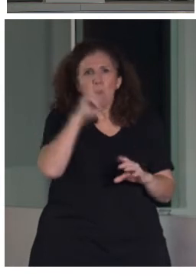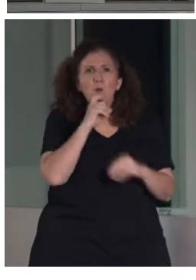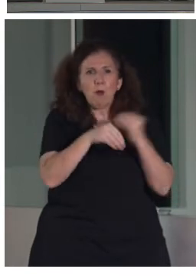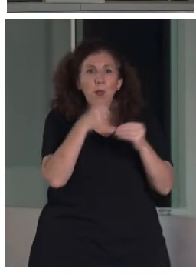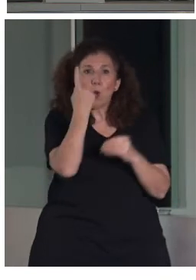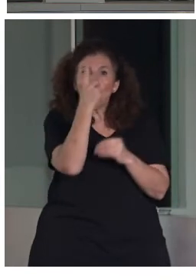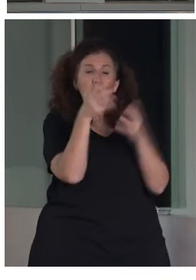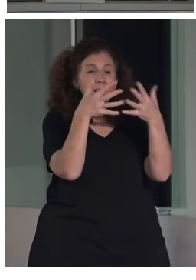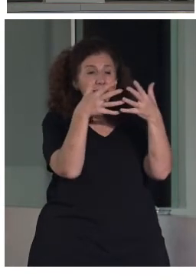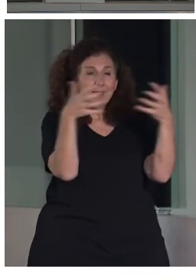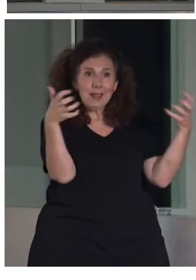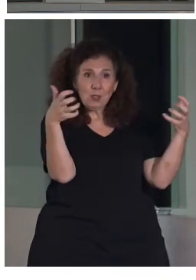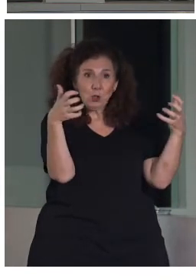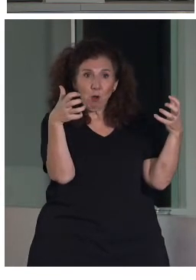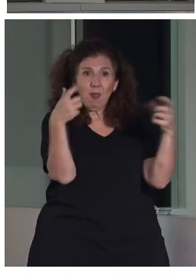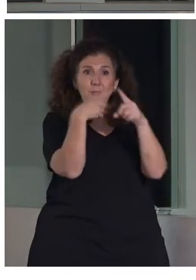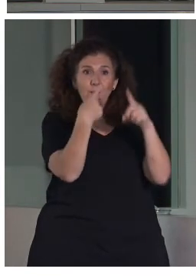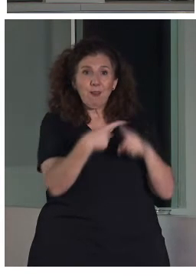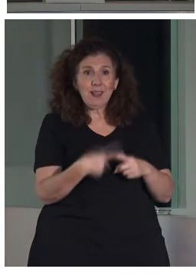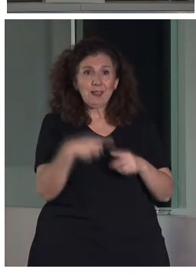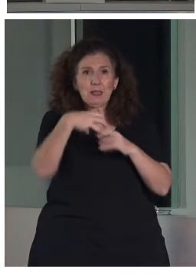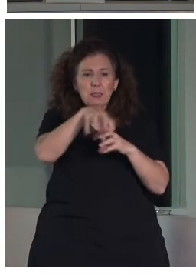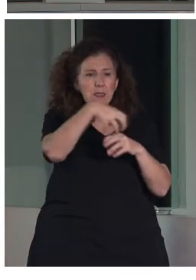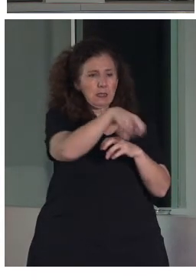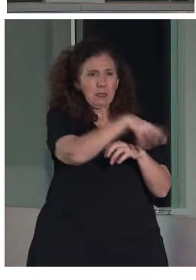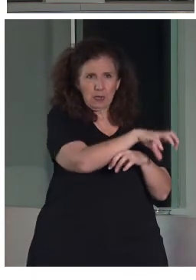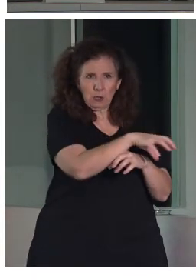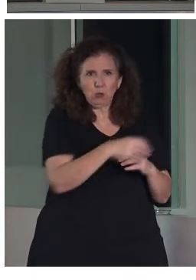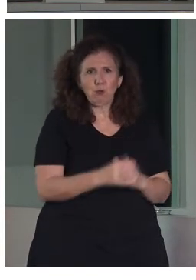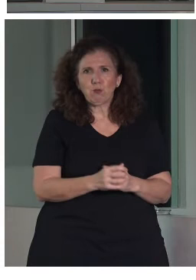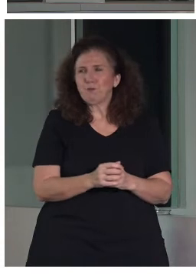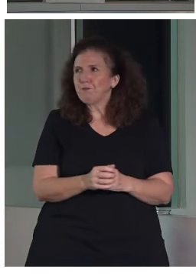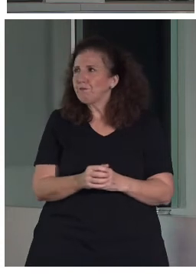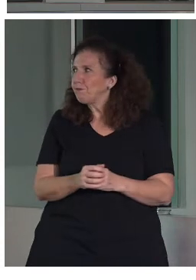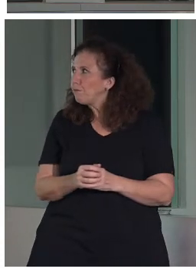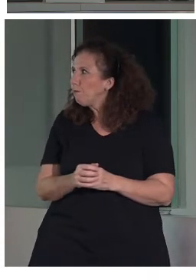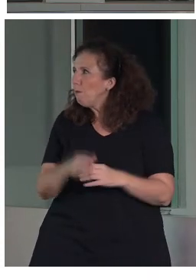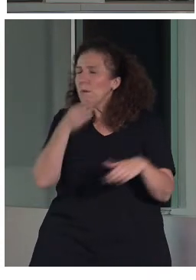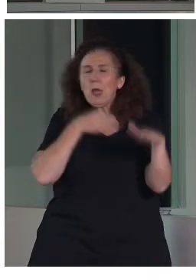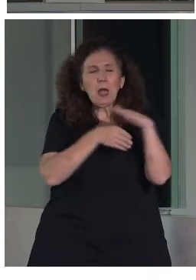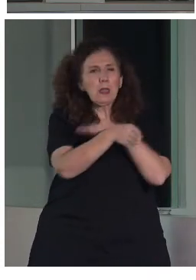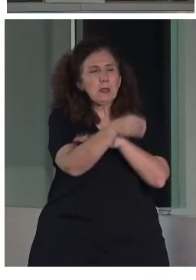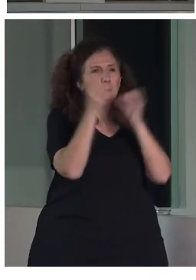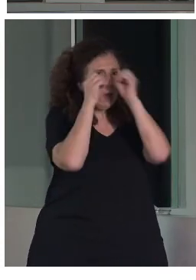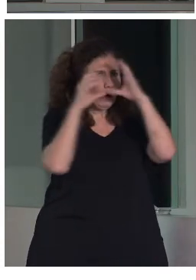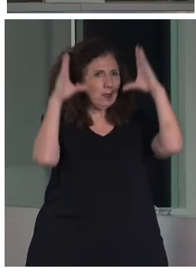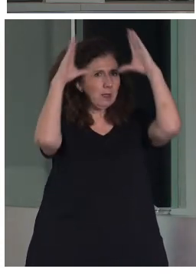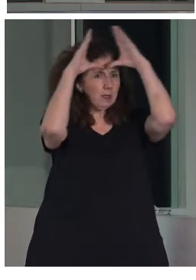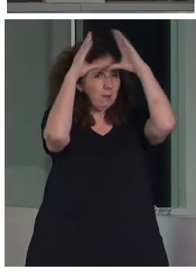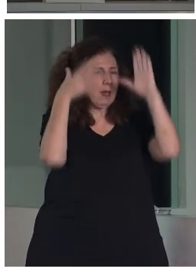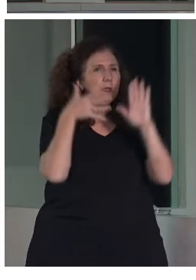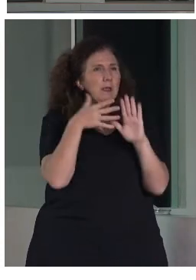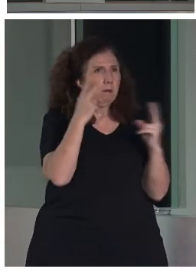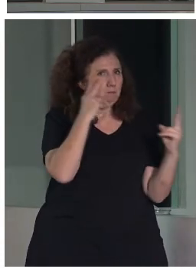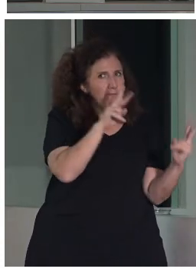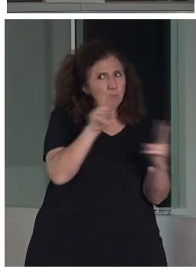personas y no plantear diferentes registros? Pues la certificación cognitiva supone esta definición que podéis leer,